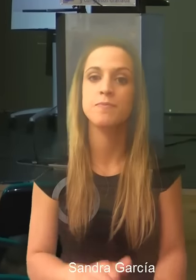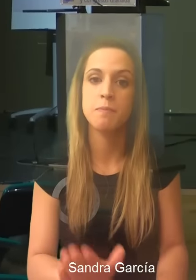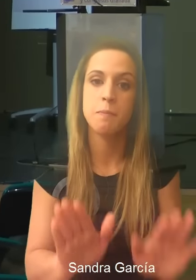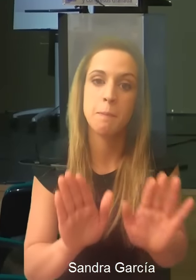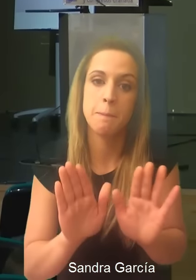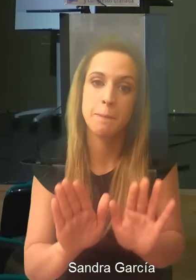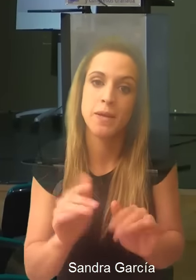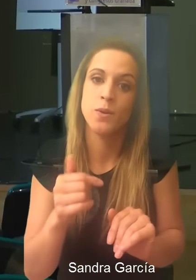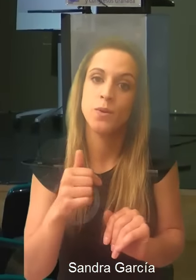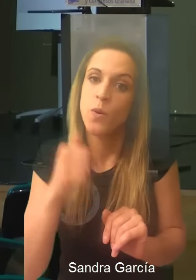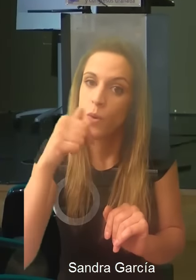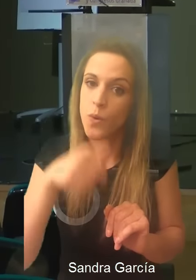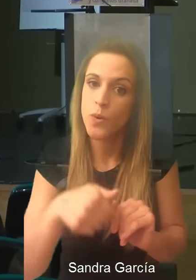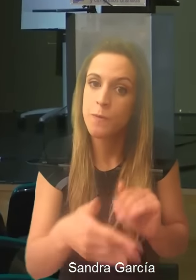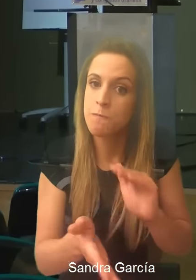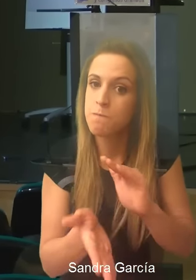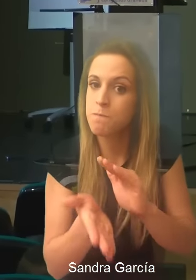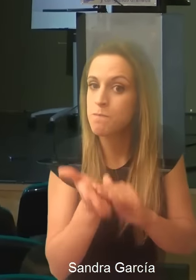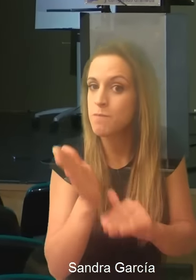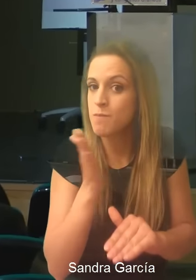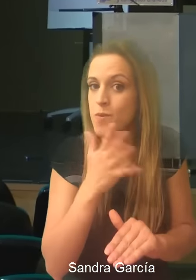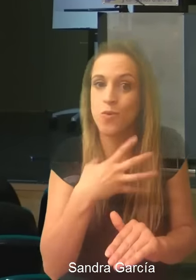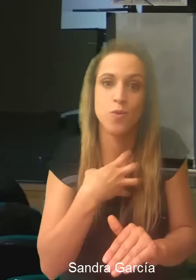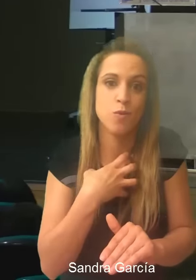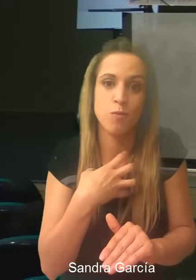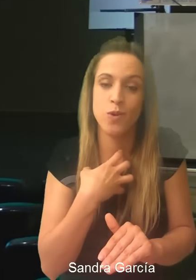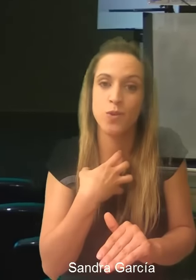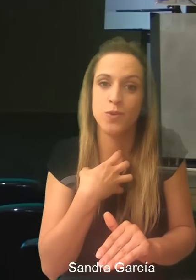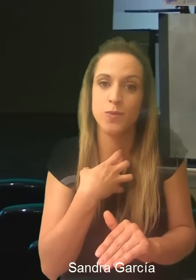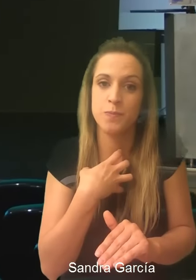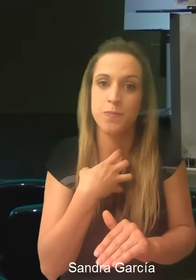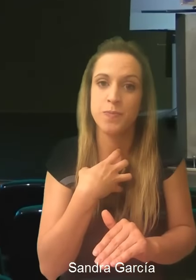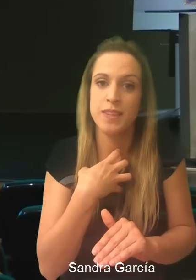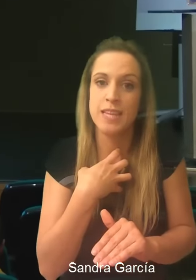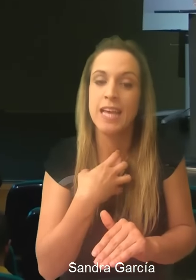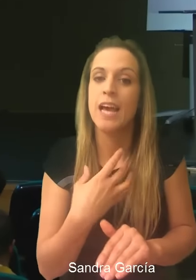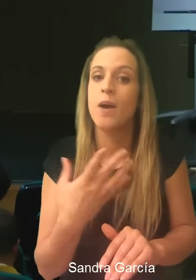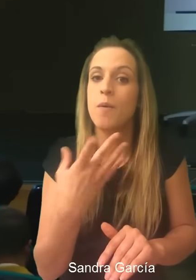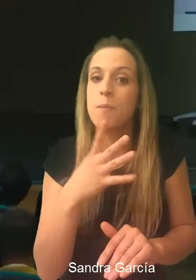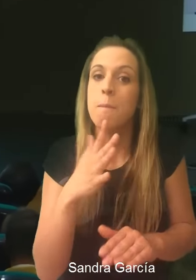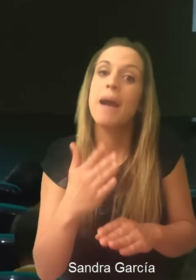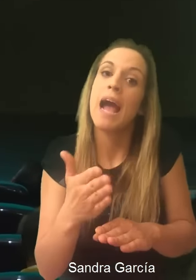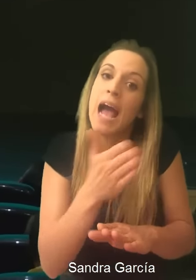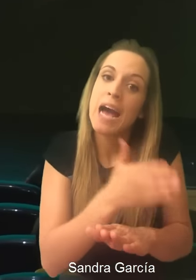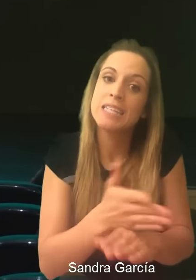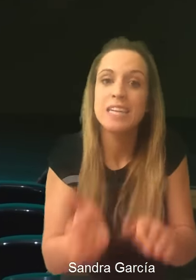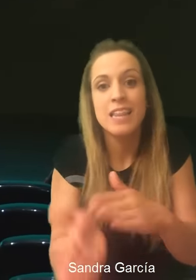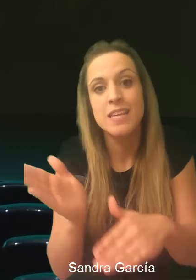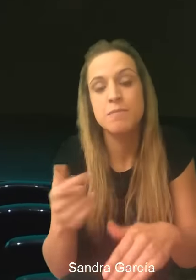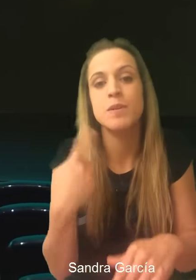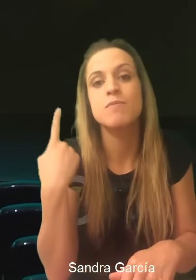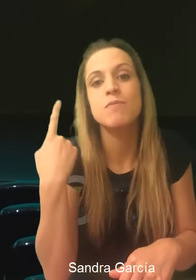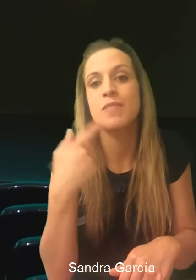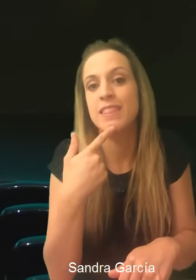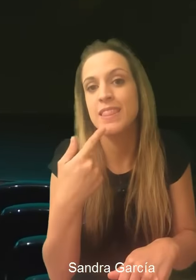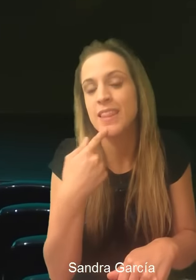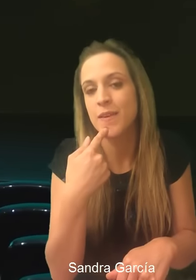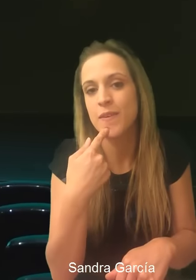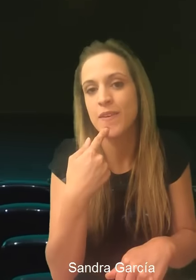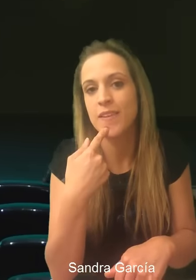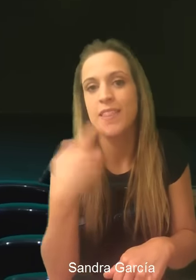No me podía ir de aquí sin deciros lo que siempre digo en los vídeos, al final, ¿sabéis lo que tenéis que hacer?